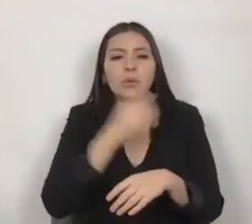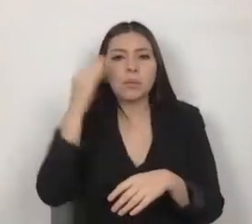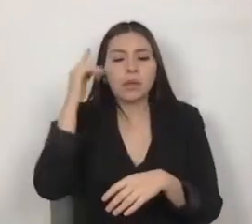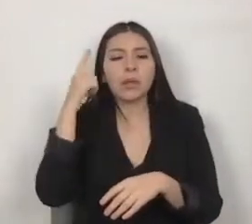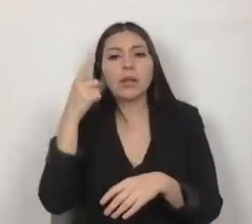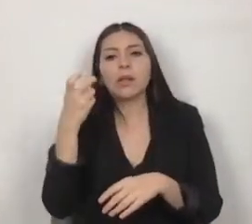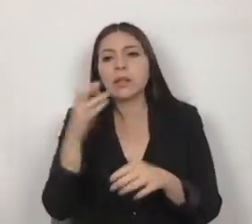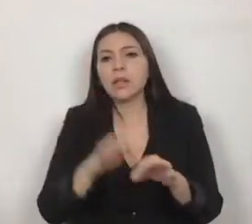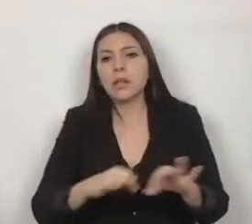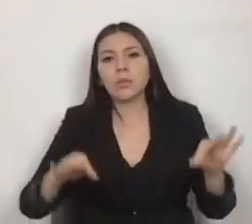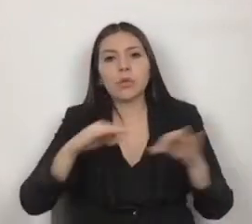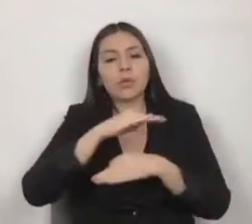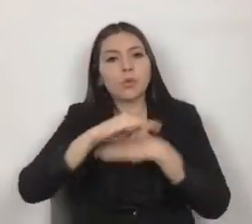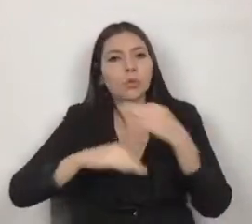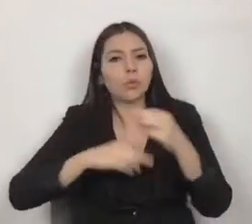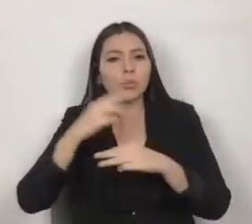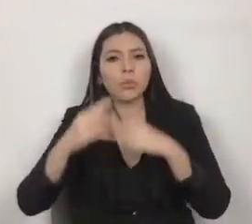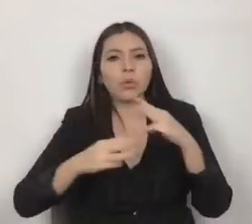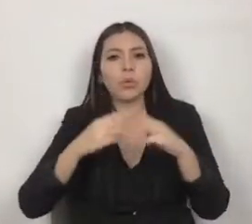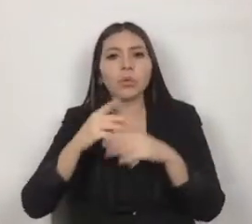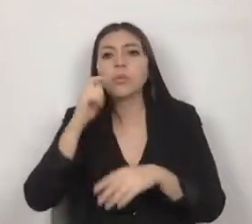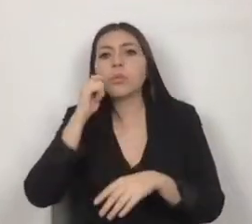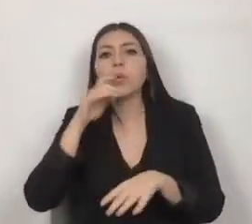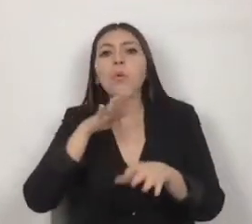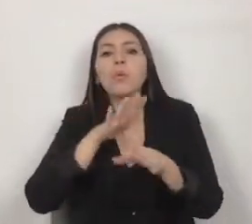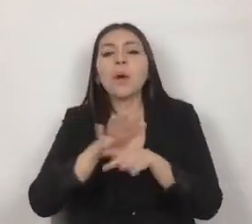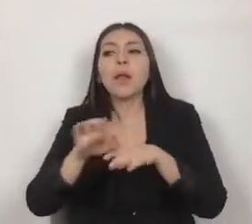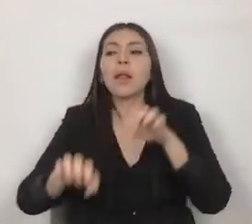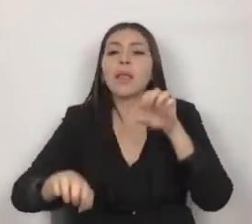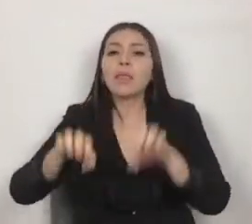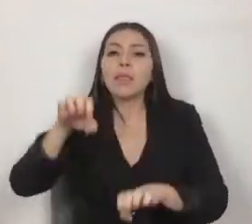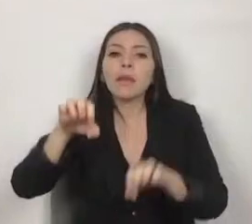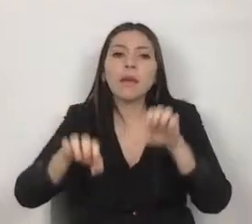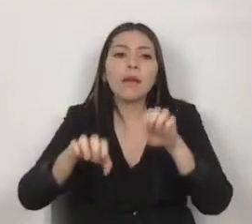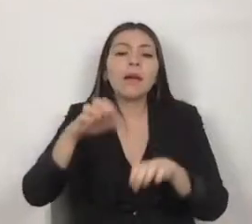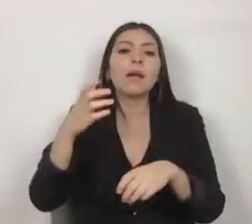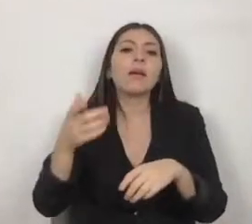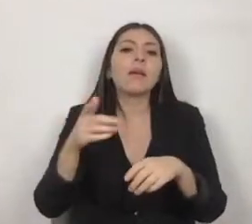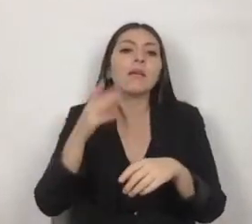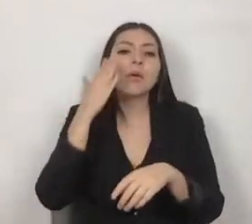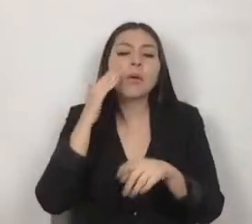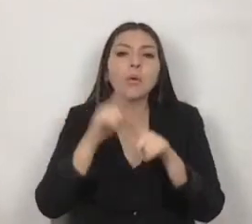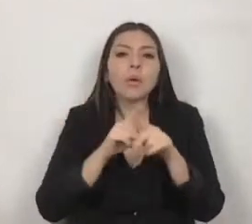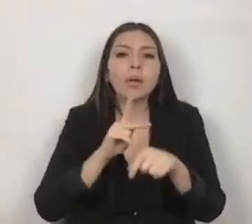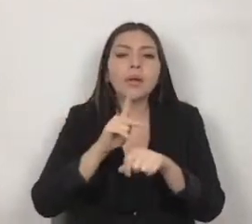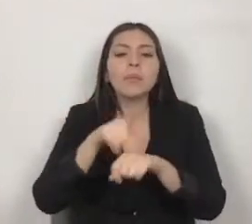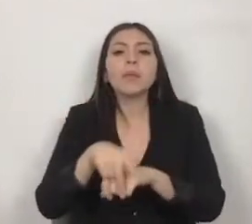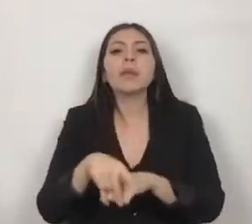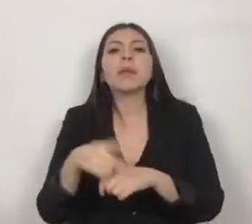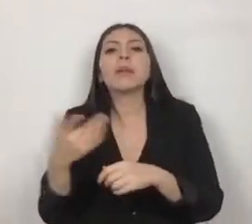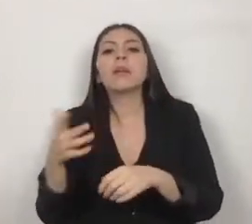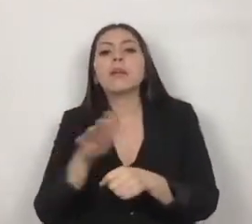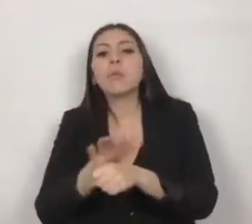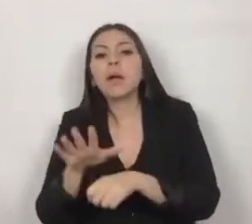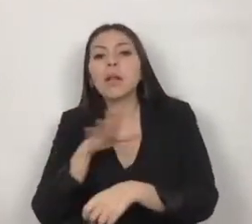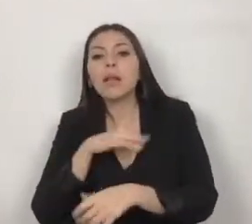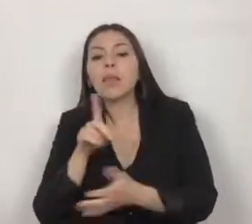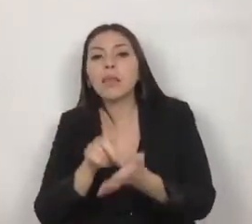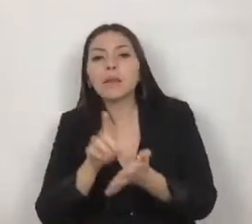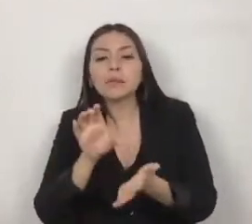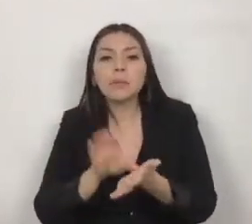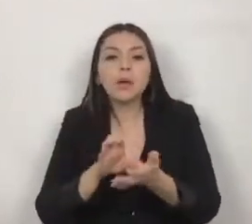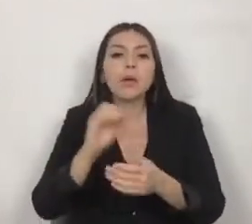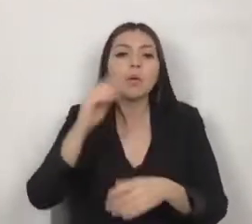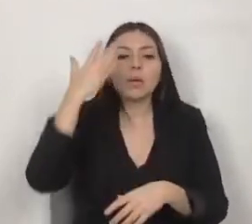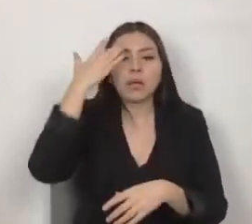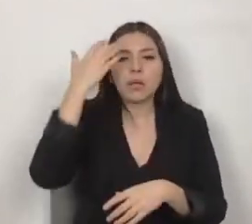todo el mundo, sin distinción de edad, de raza, de género, de habilidades o discapacidades. ¿cuántas veces